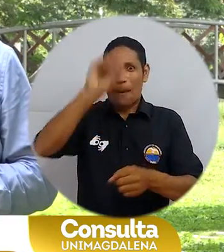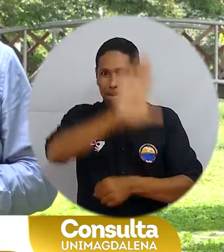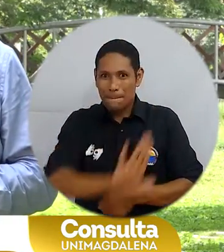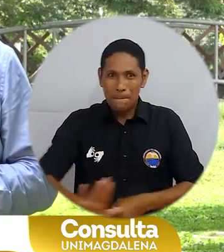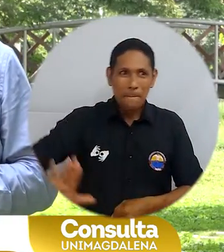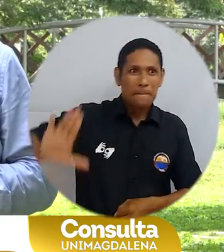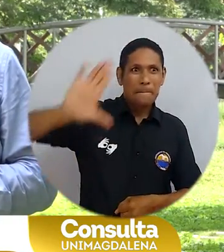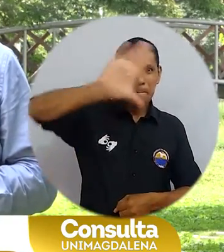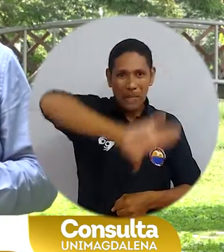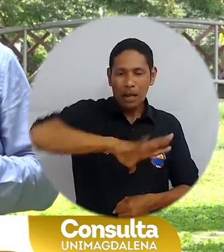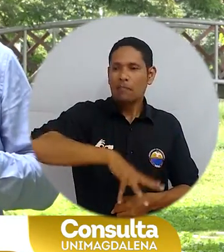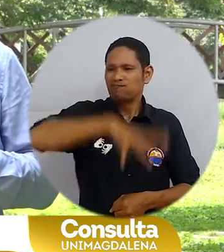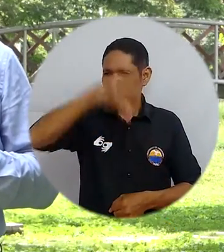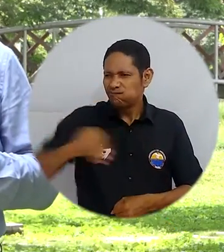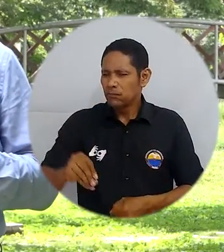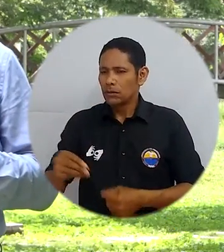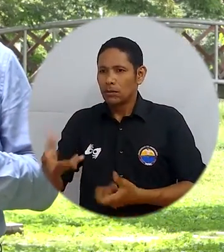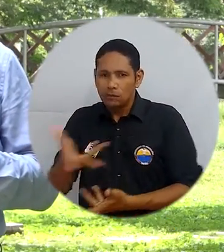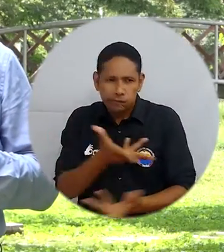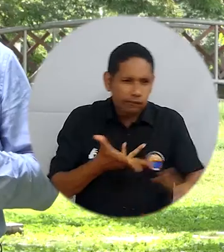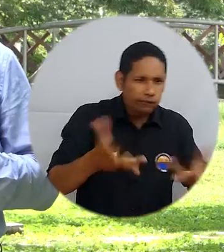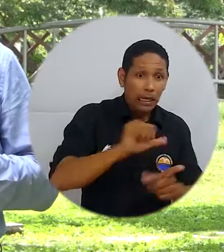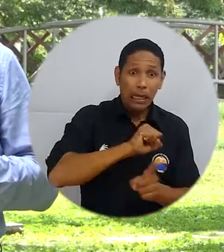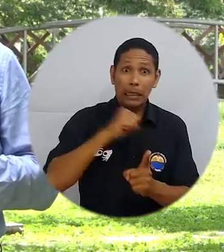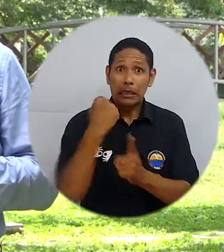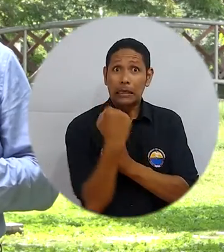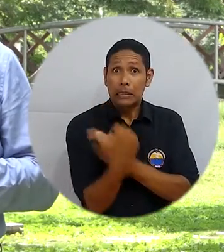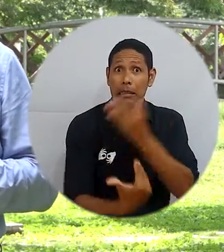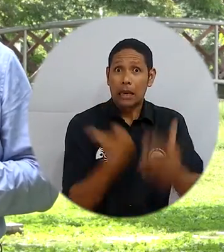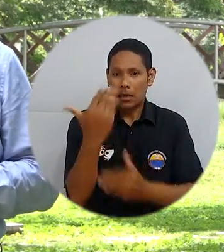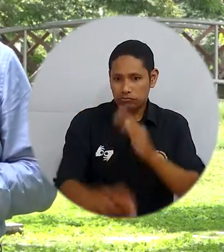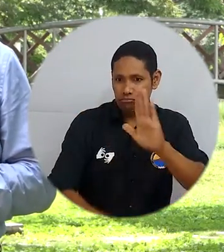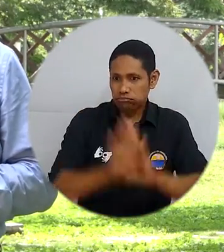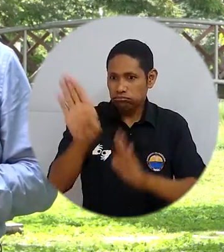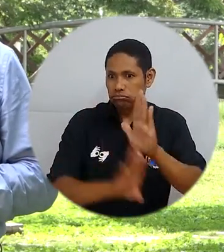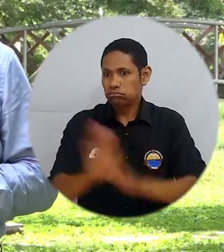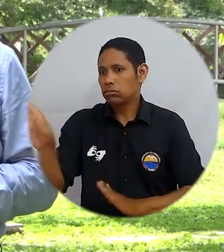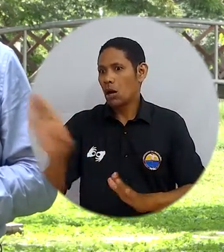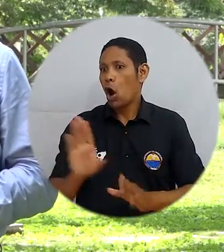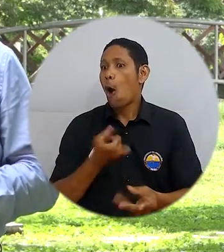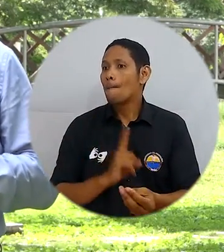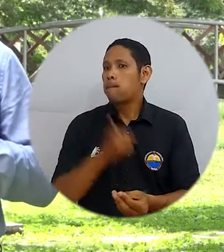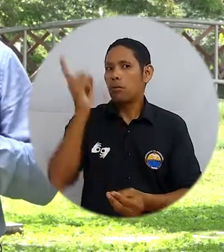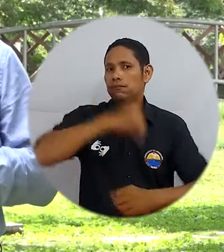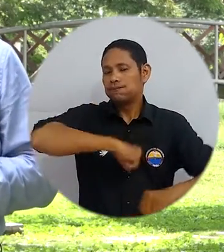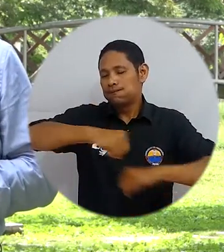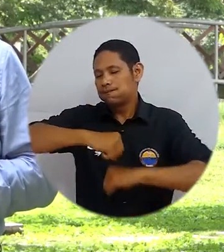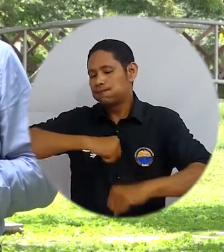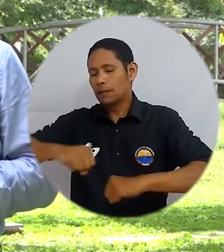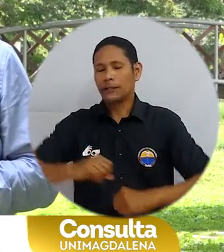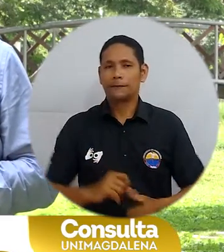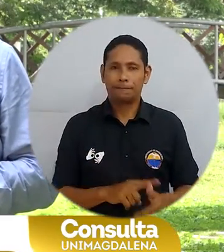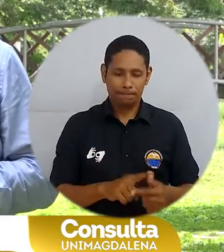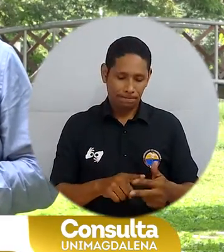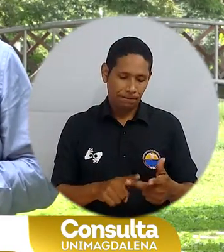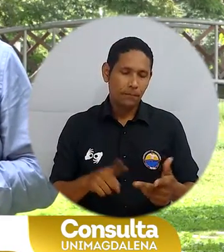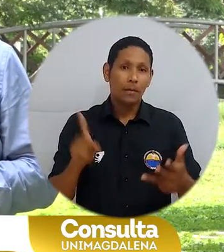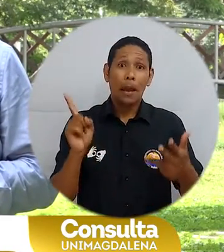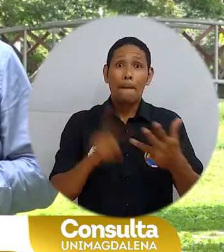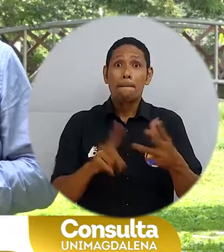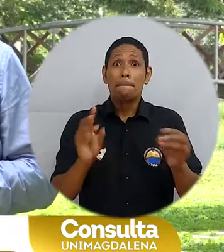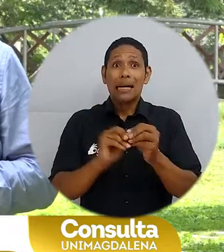atendiendo sus problemáticas de desarrollo social, económico y político. En las